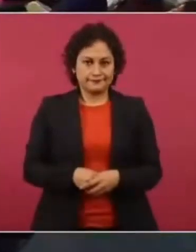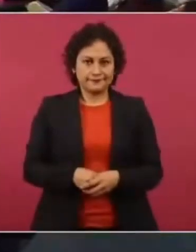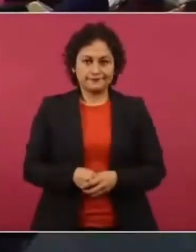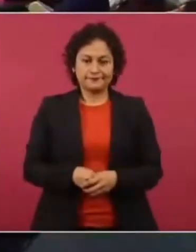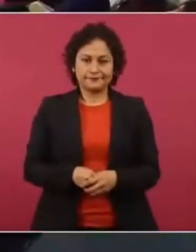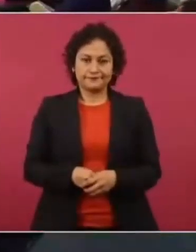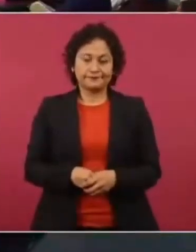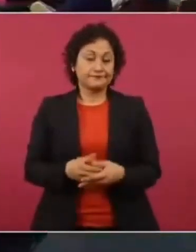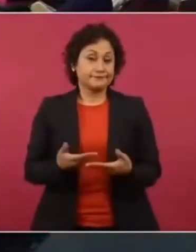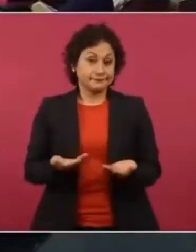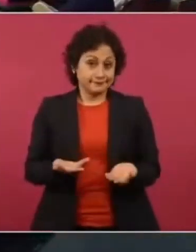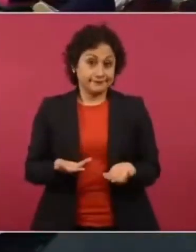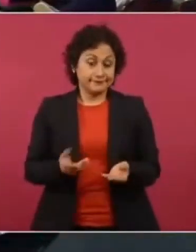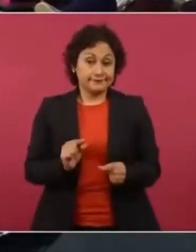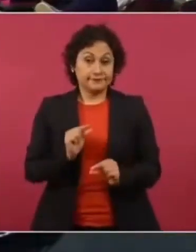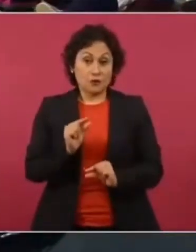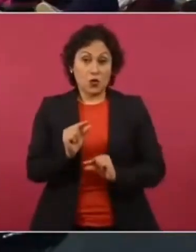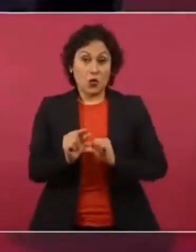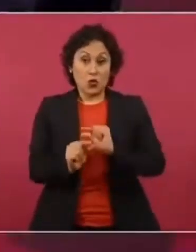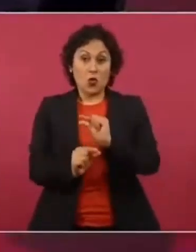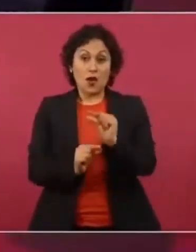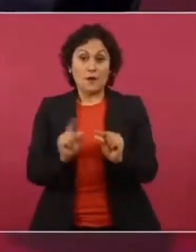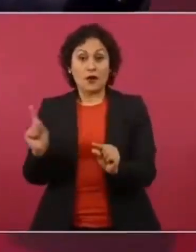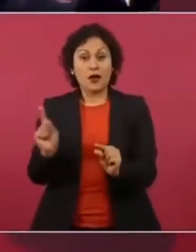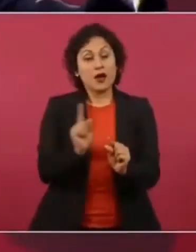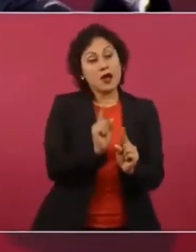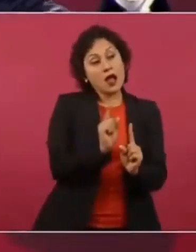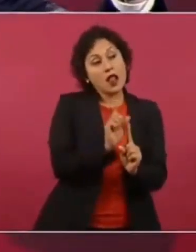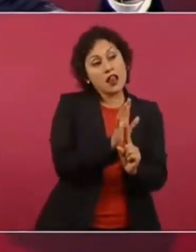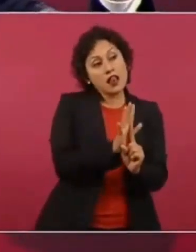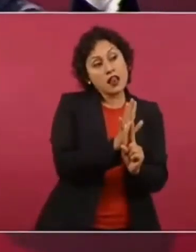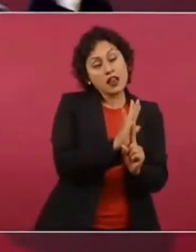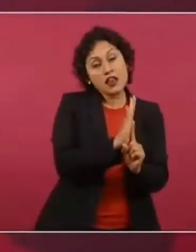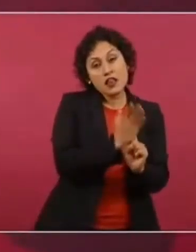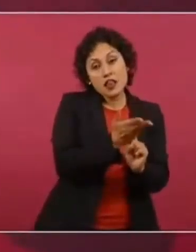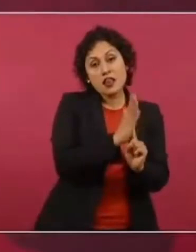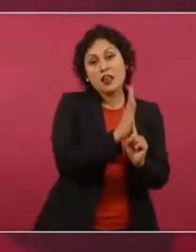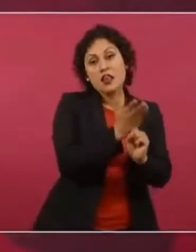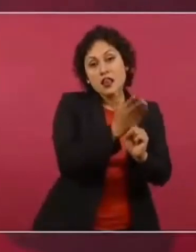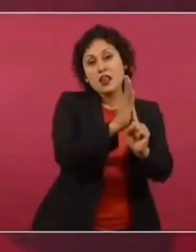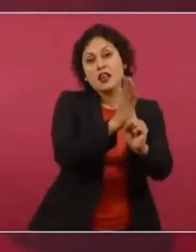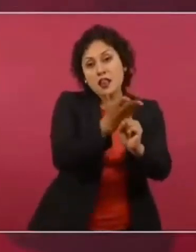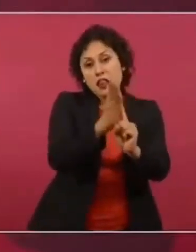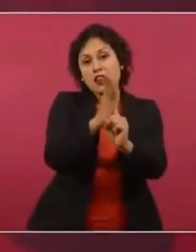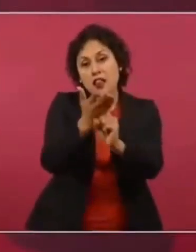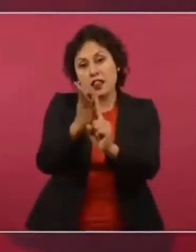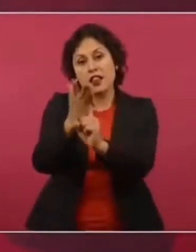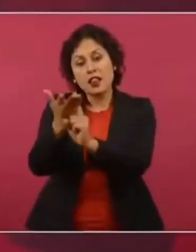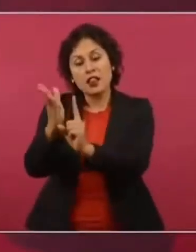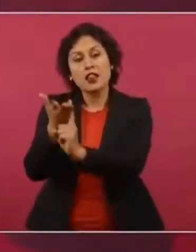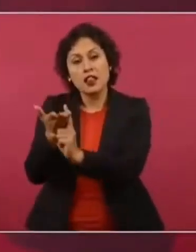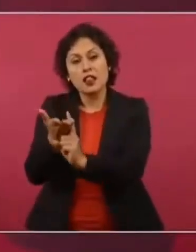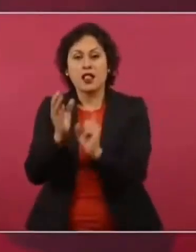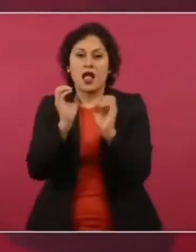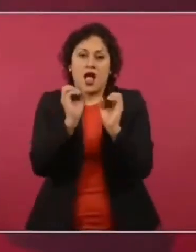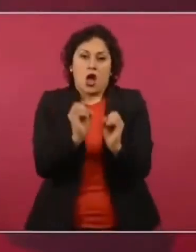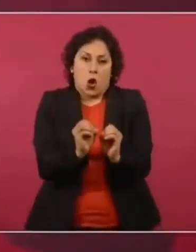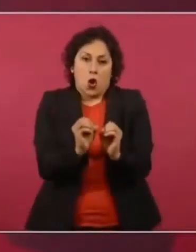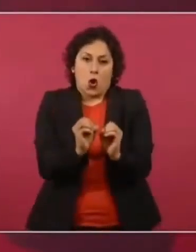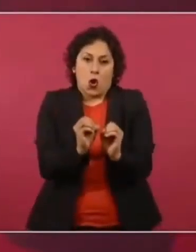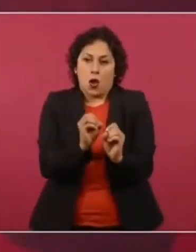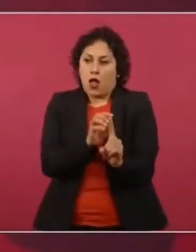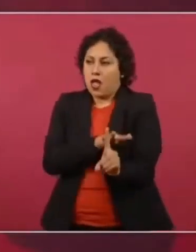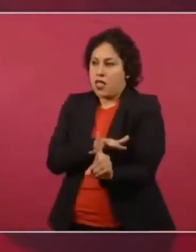O haciéndolos cambiar de parecer. O mediante el influyentismo.